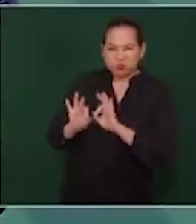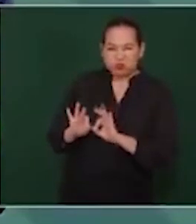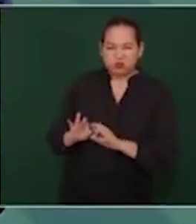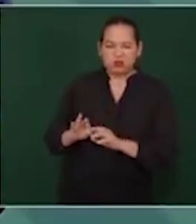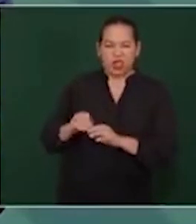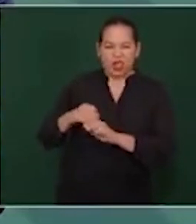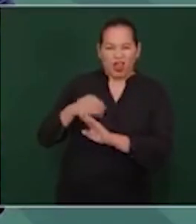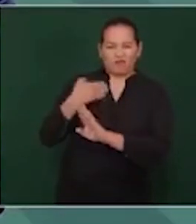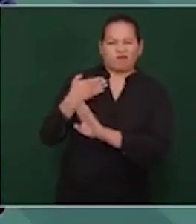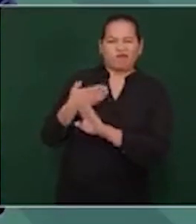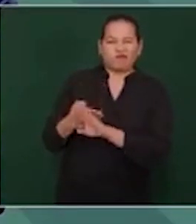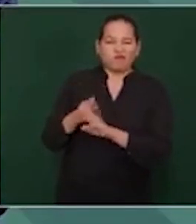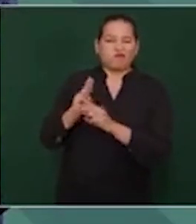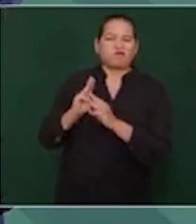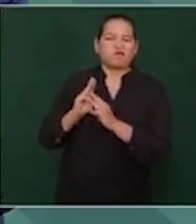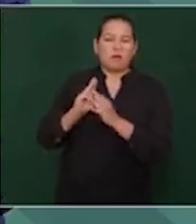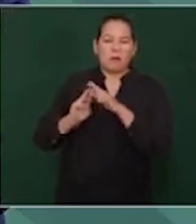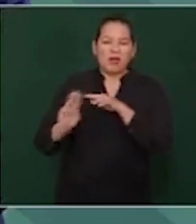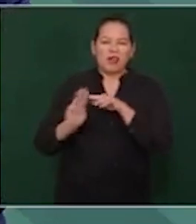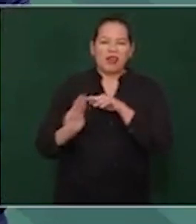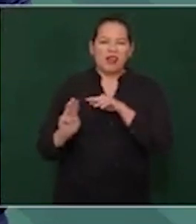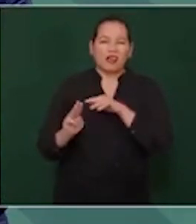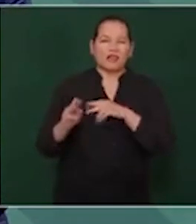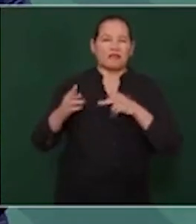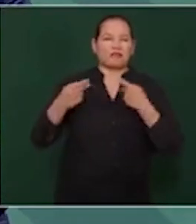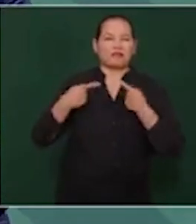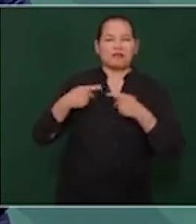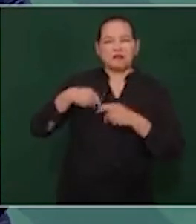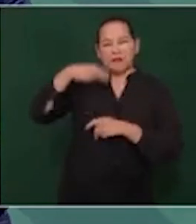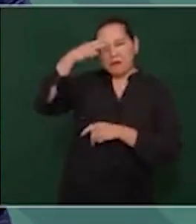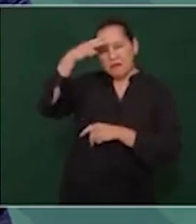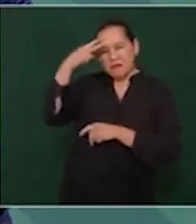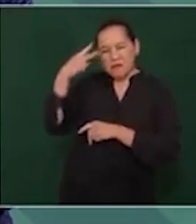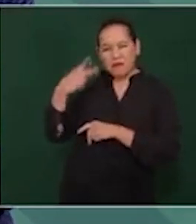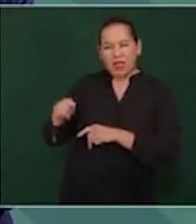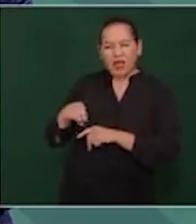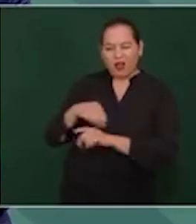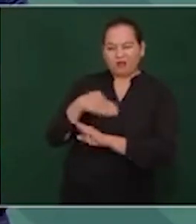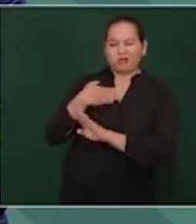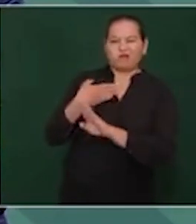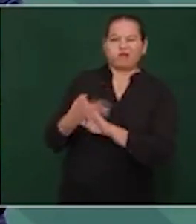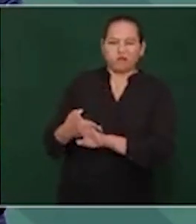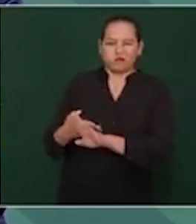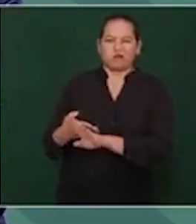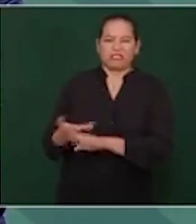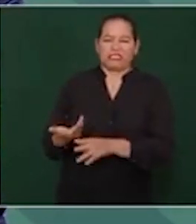contra de los migrantes, en contra de los mexicanos, la xenofobia,